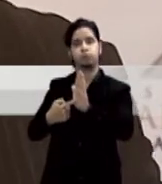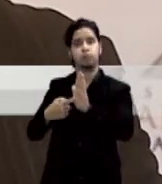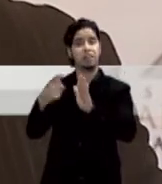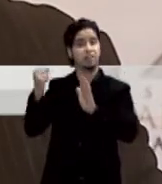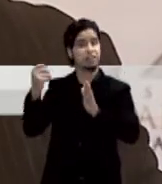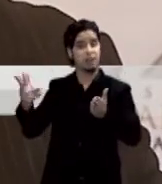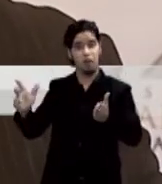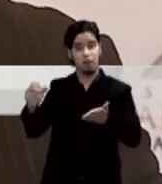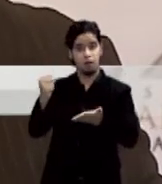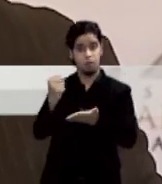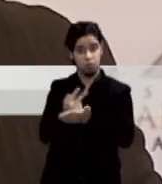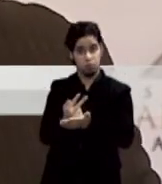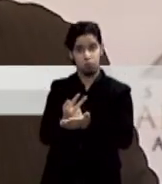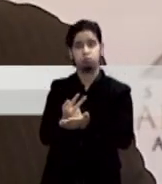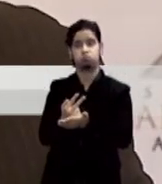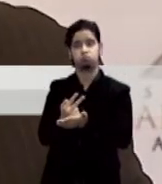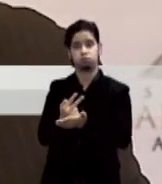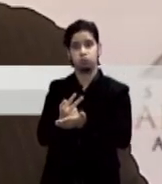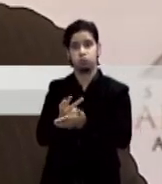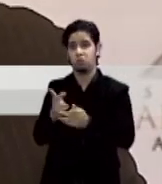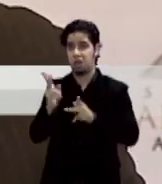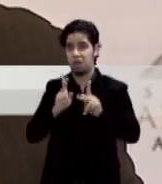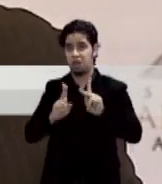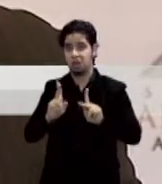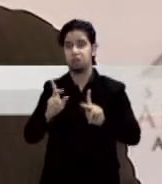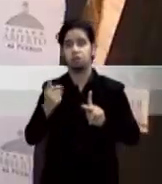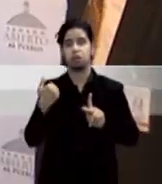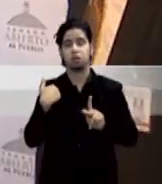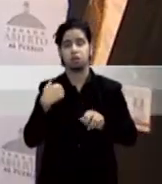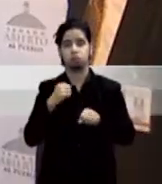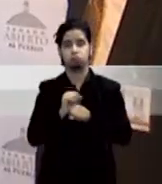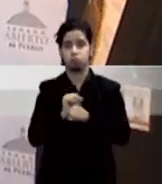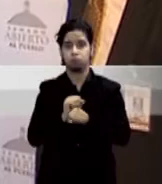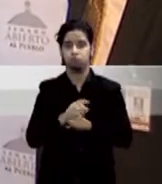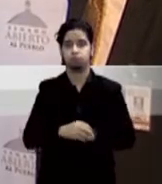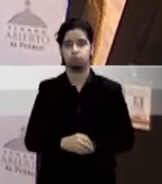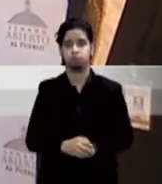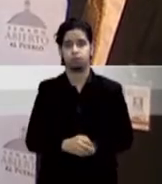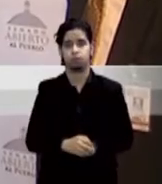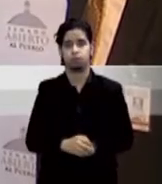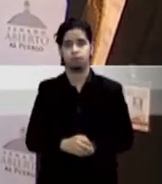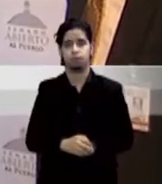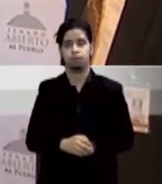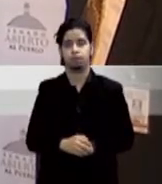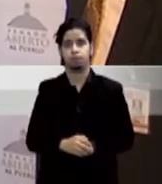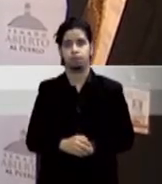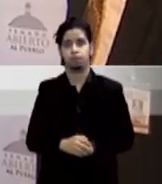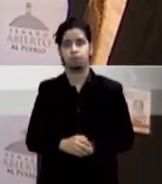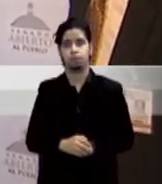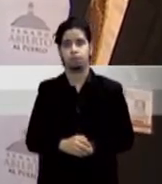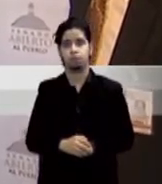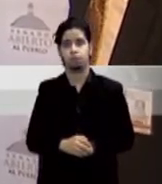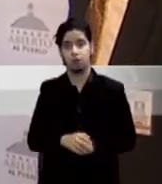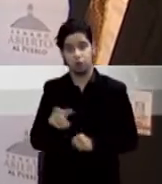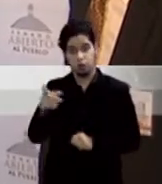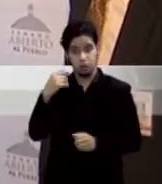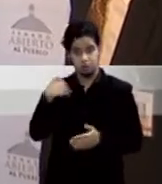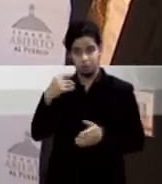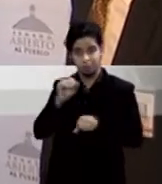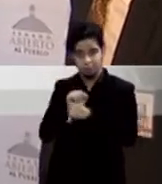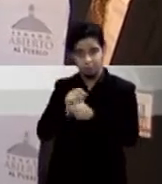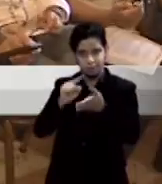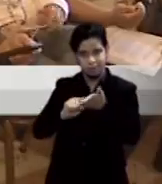aprobado por los compañeros que forman la comisión especial con esas palabras el también presidente de la comisión que investiga la compra de